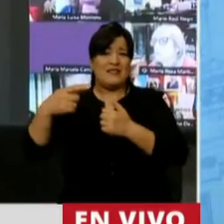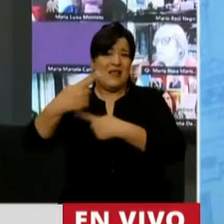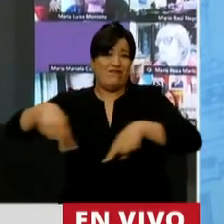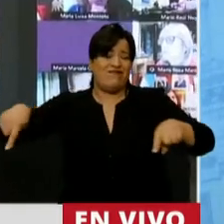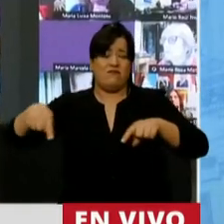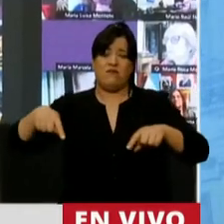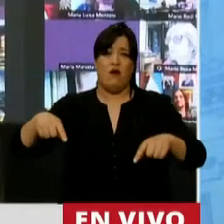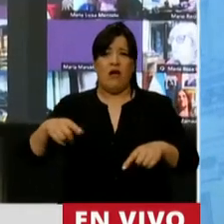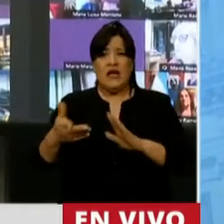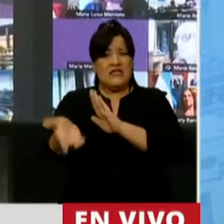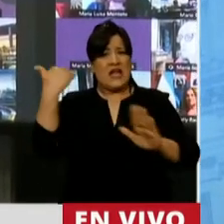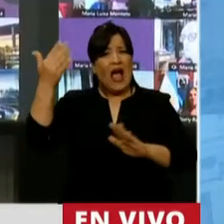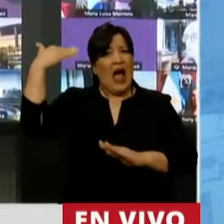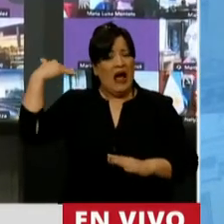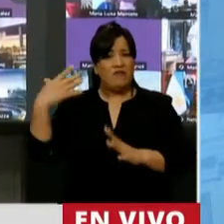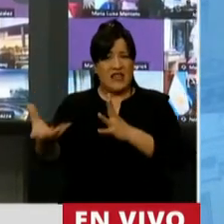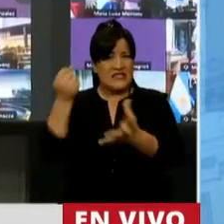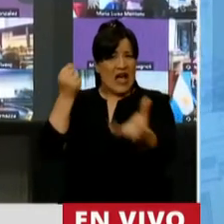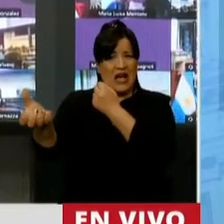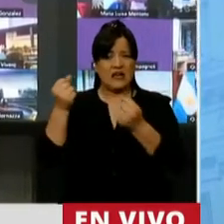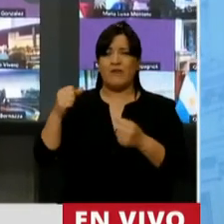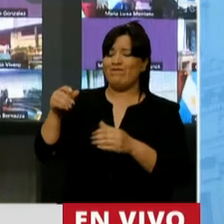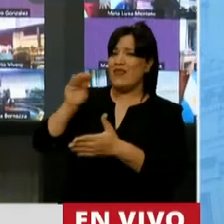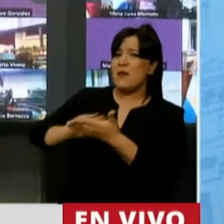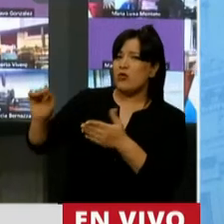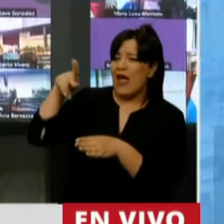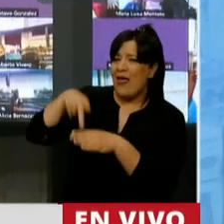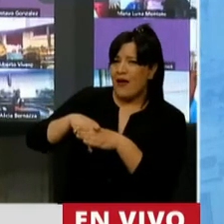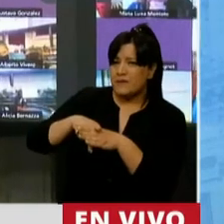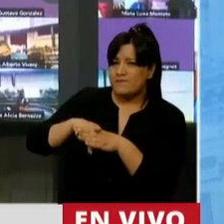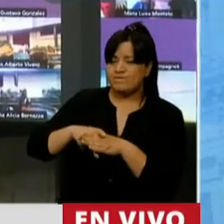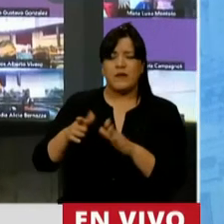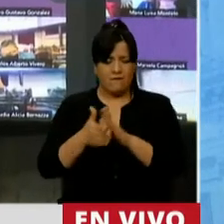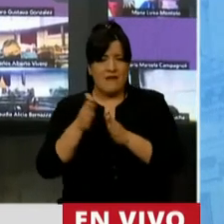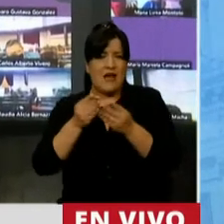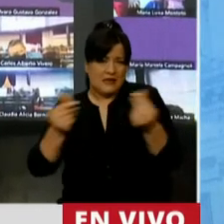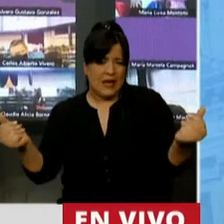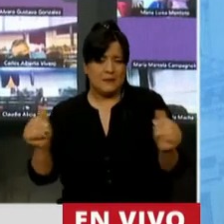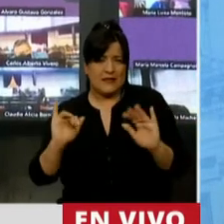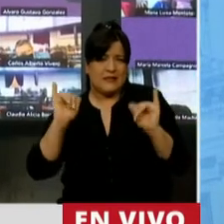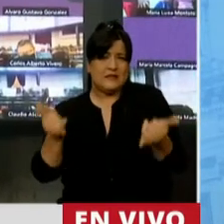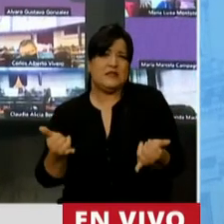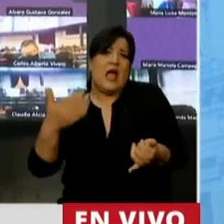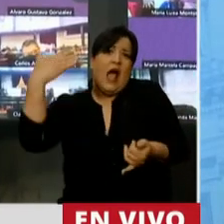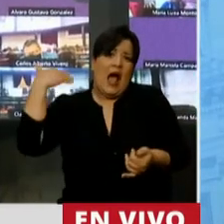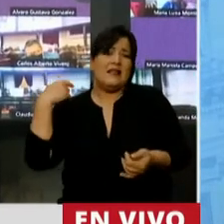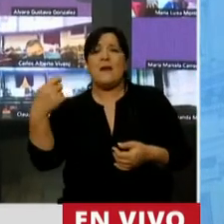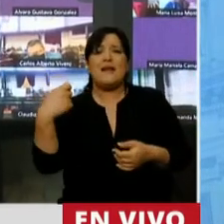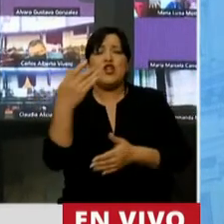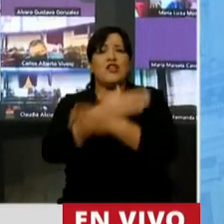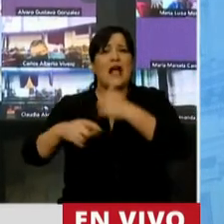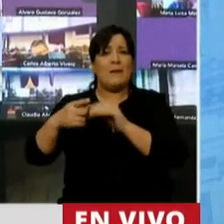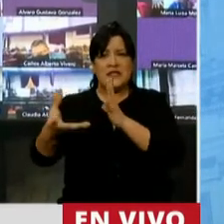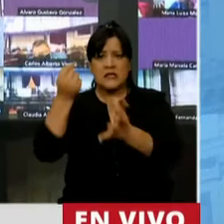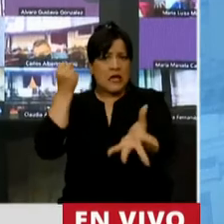Les sacaban las pensiones por discapacidad. Diputada. Aquellas personas, voy cerrando, señor Presidente, sacaban, decía, las pensiones por